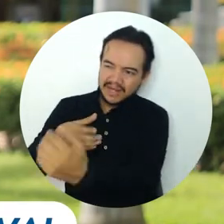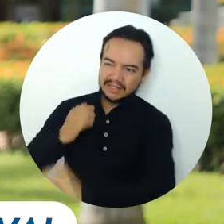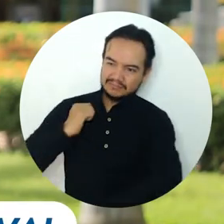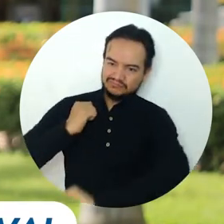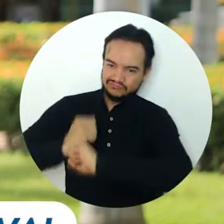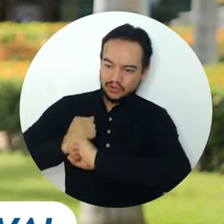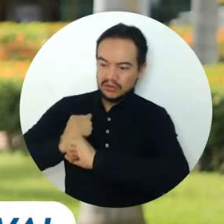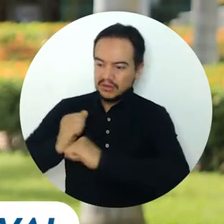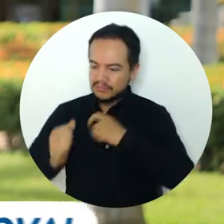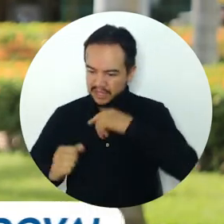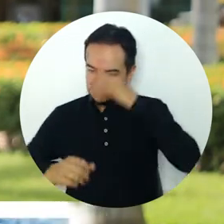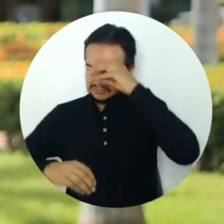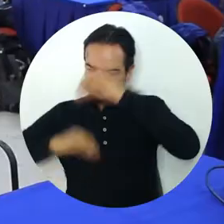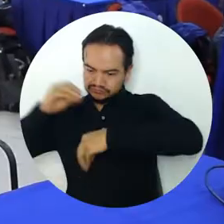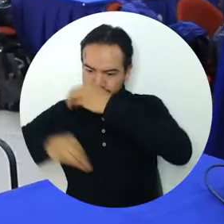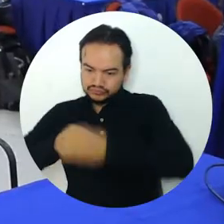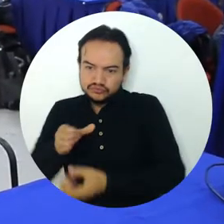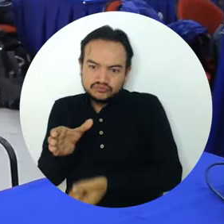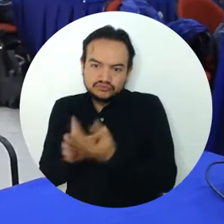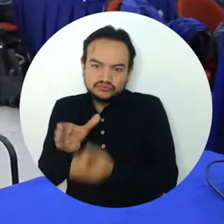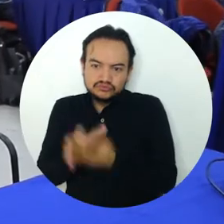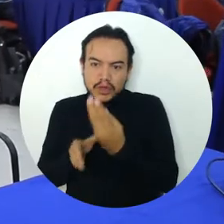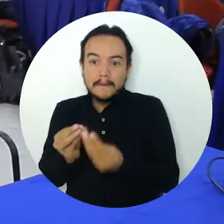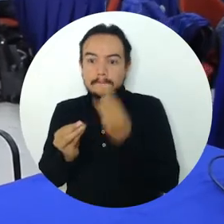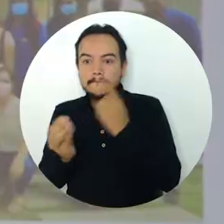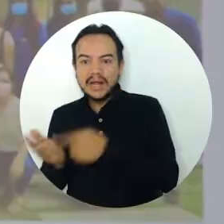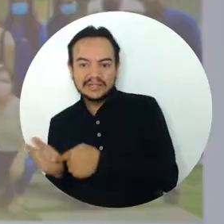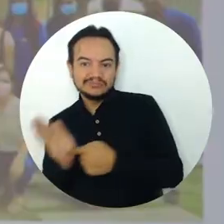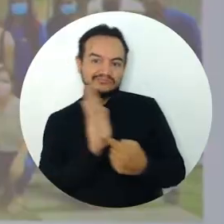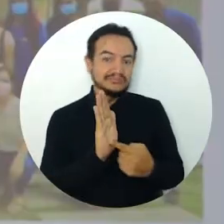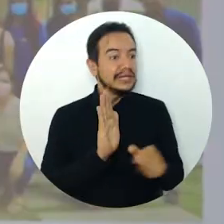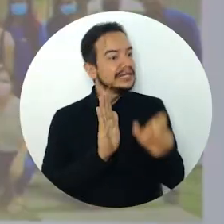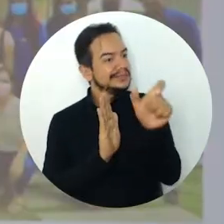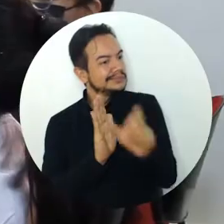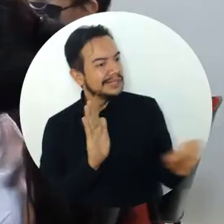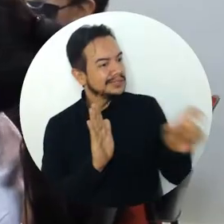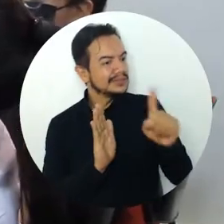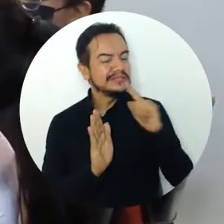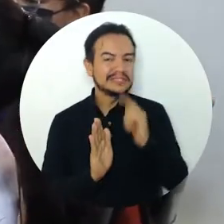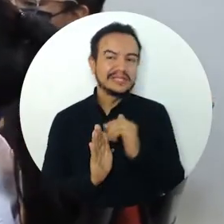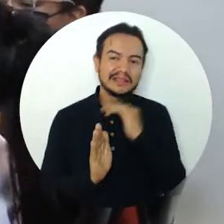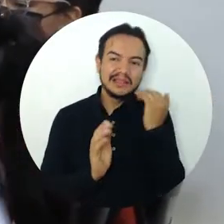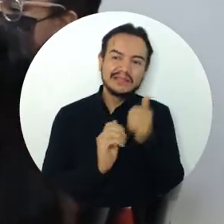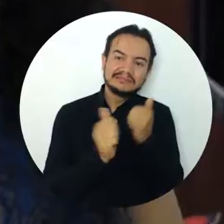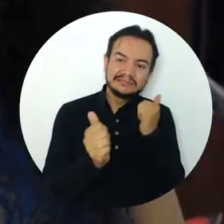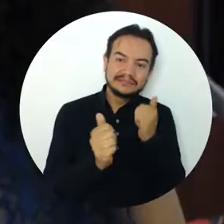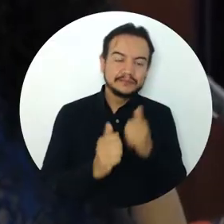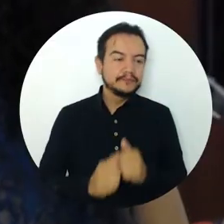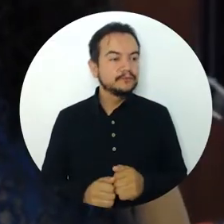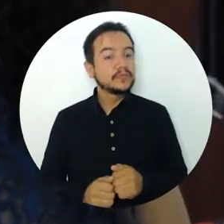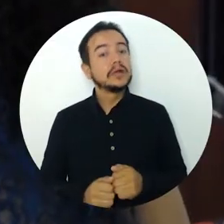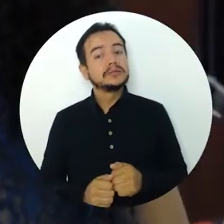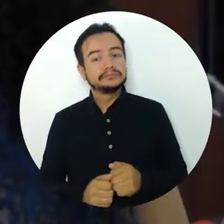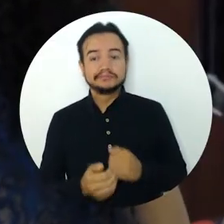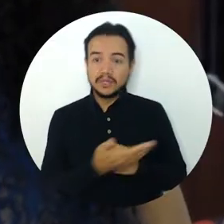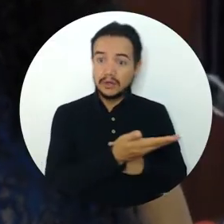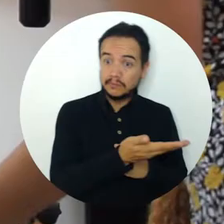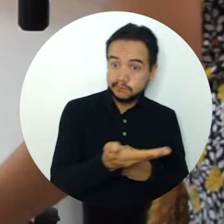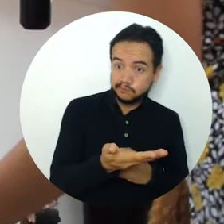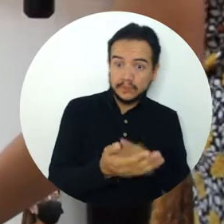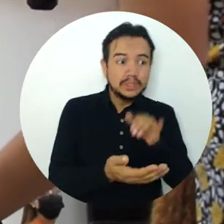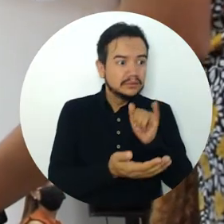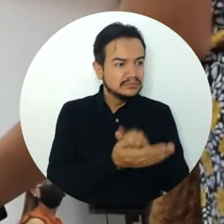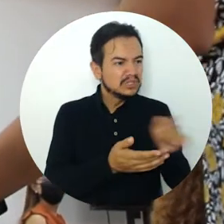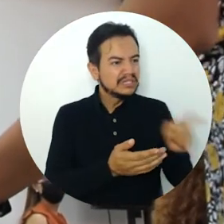externos podamos apoyar estas iniciativas que los jóvenes están comentando en procurar el bienestar emocional de nuestros estudiantes. Brindarle el espacio a los